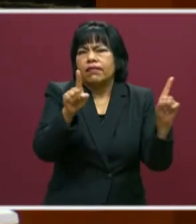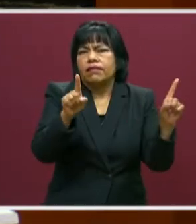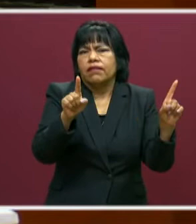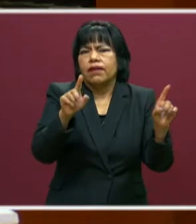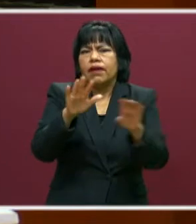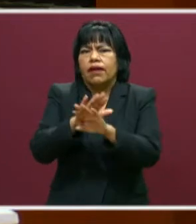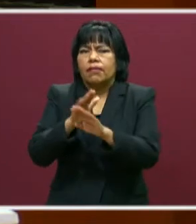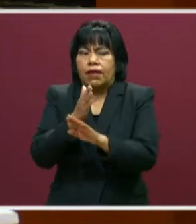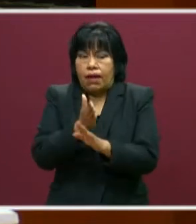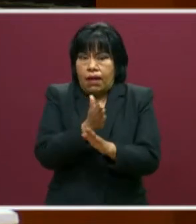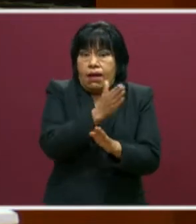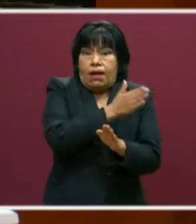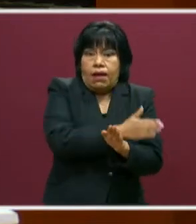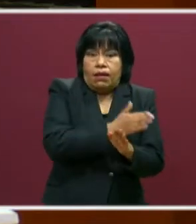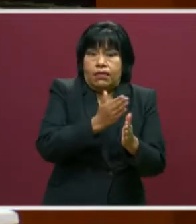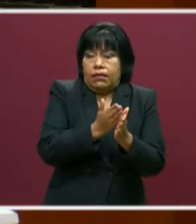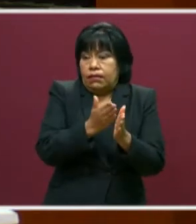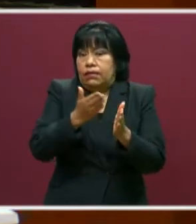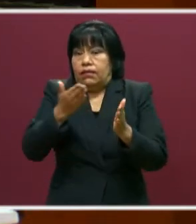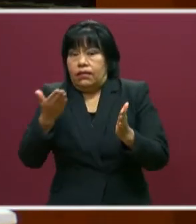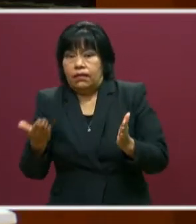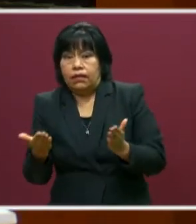antes y después de la pandemia.